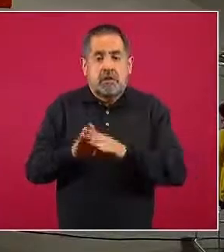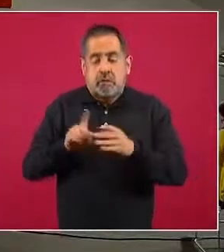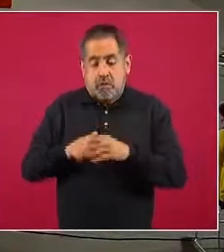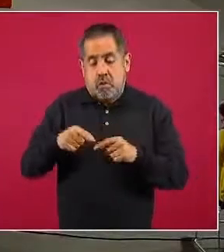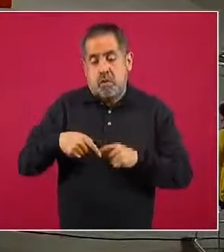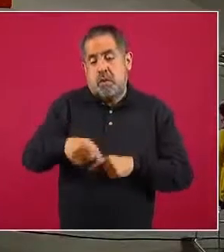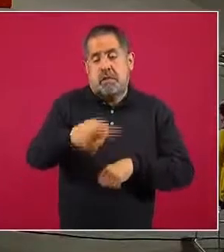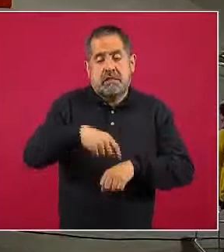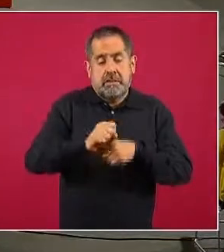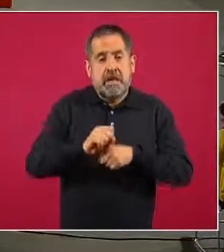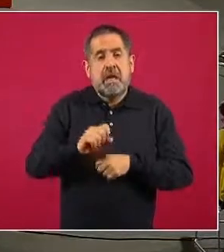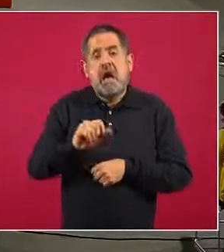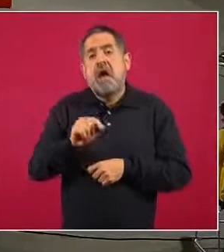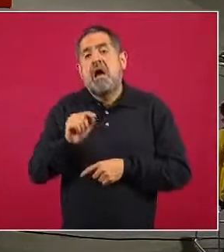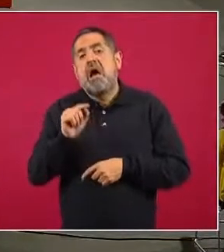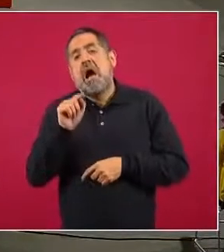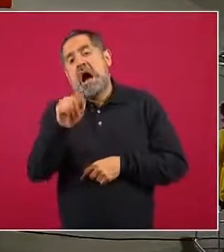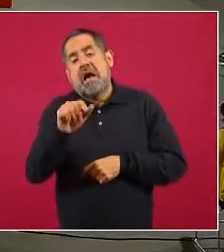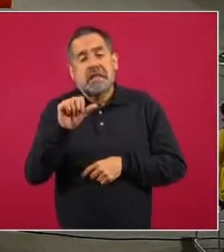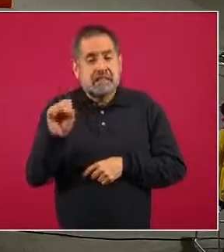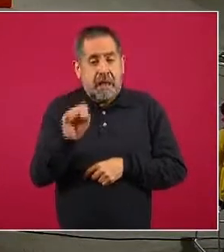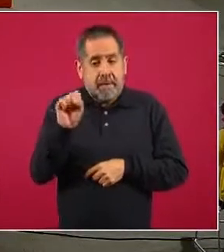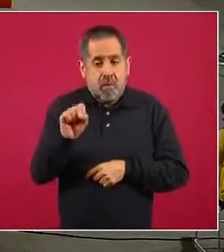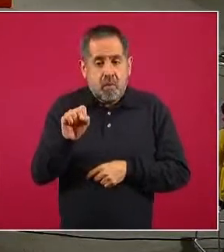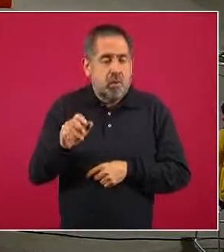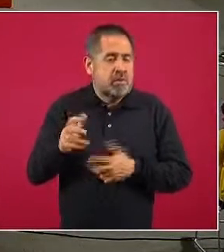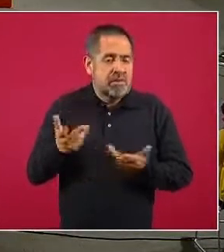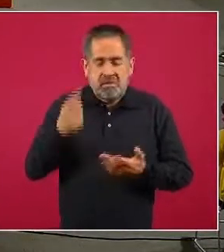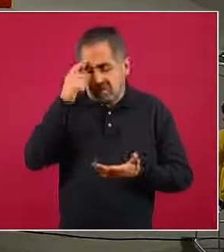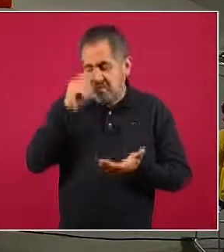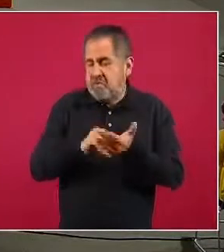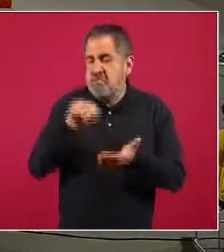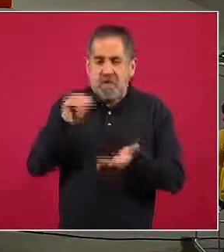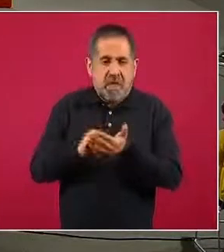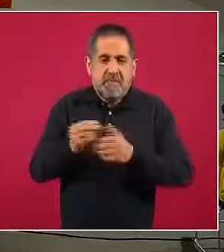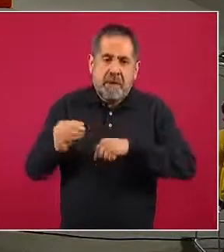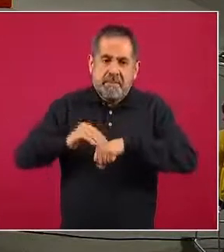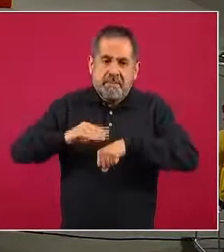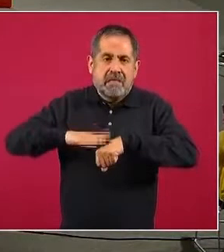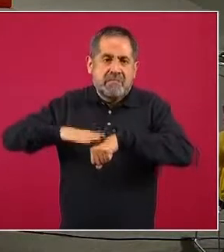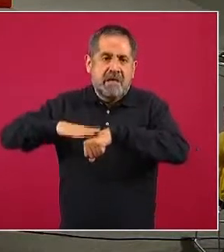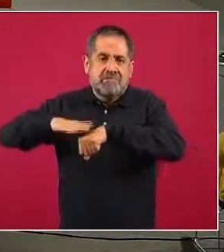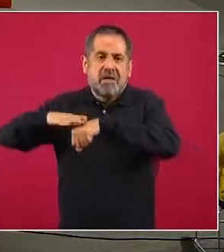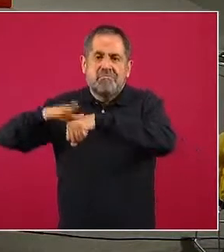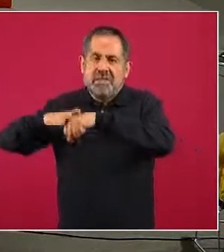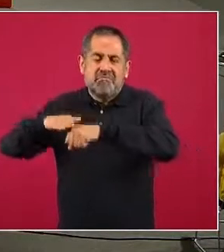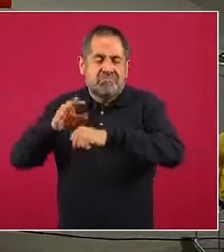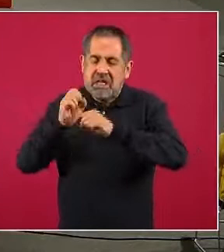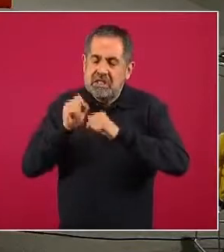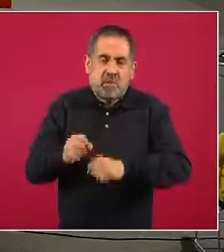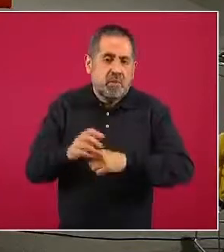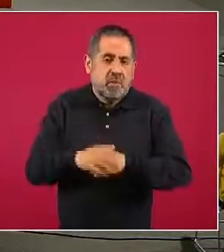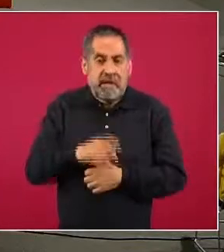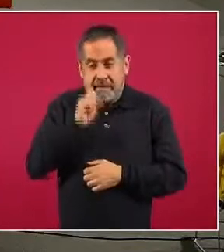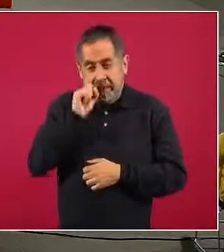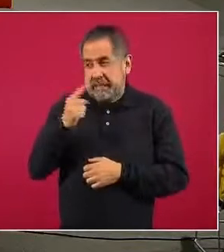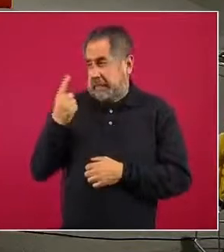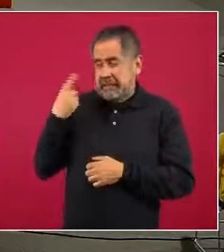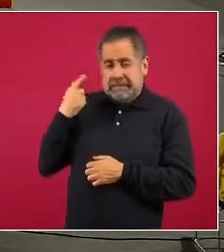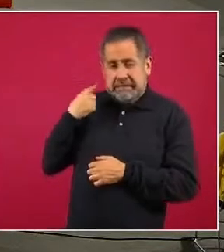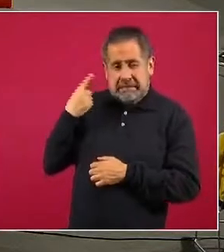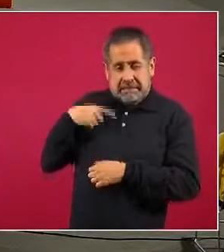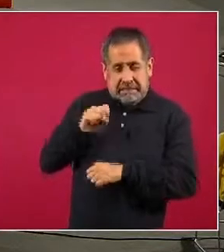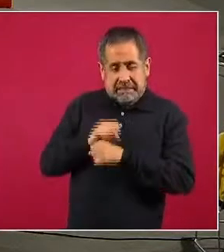semana y de aquí al sábado de seguro seguiremos incrementando en la ocurrencia. Además, otro dato importante que podemos ver en las últimas